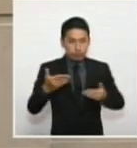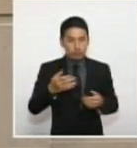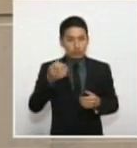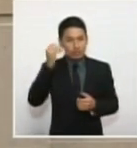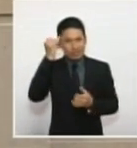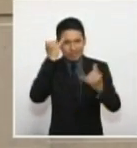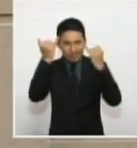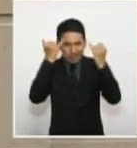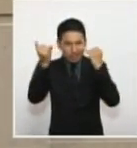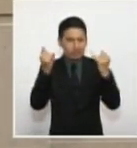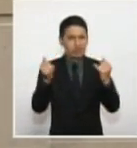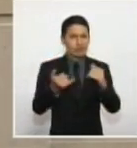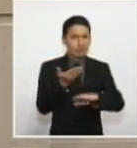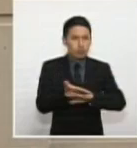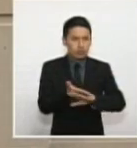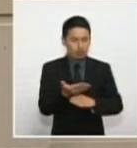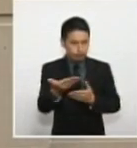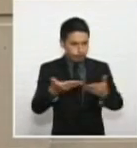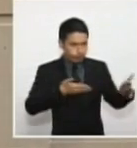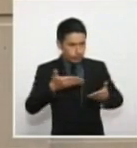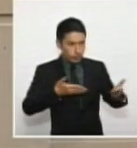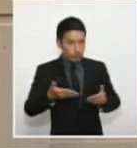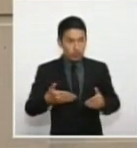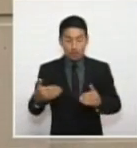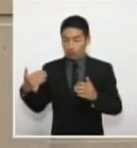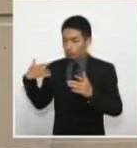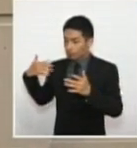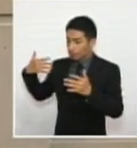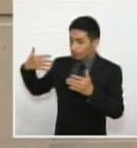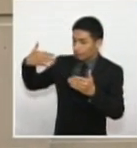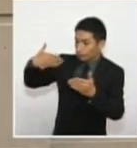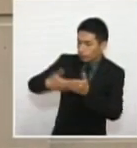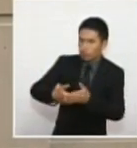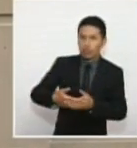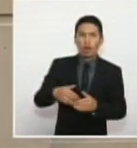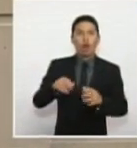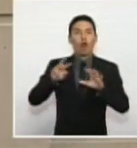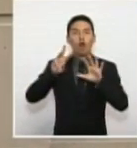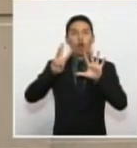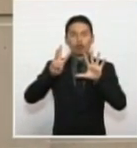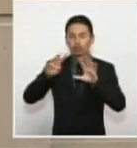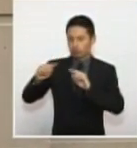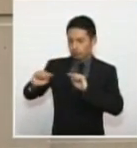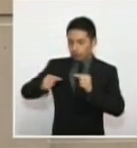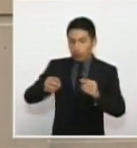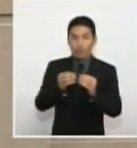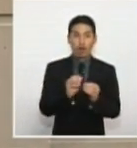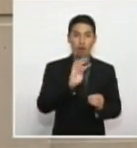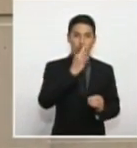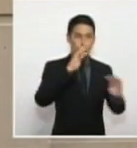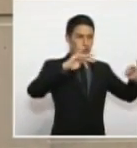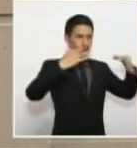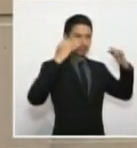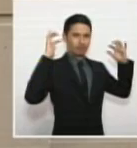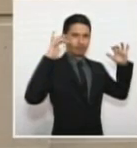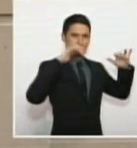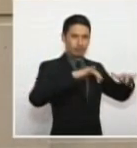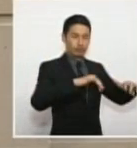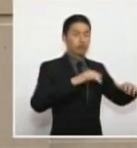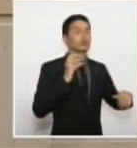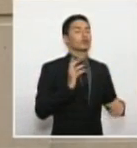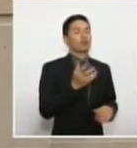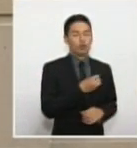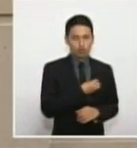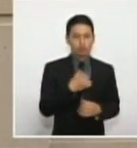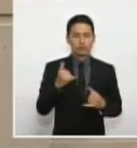sus ideas, sus propuestas y durante todo ese acervo de 8 debates y de 4 audiencias públicas tuvimos